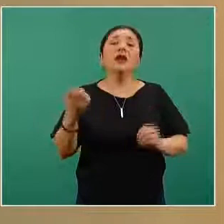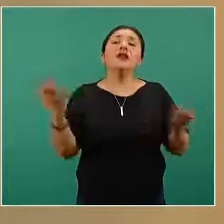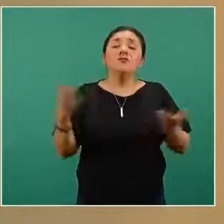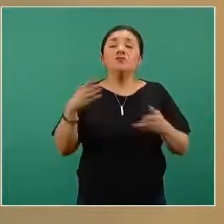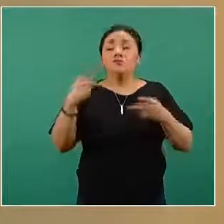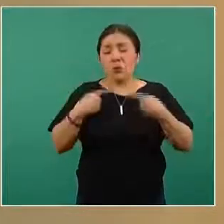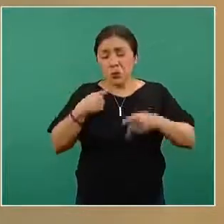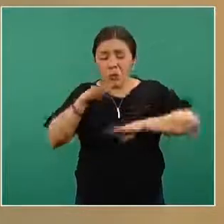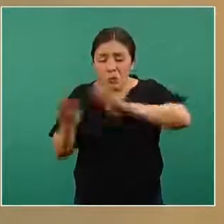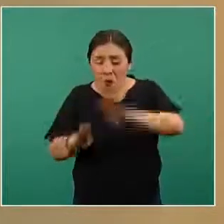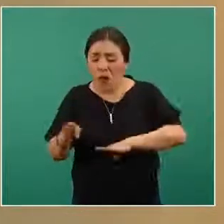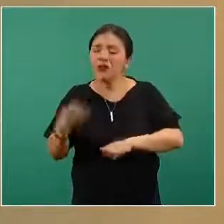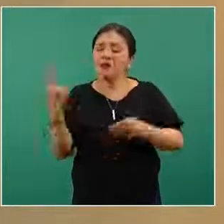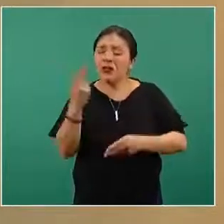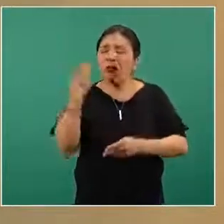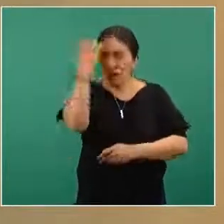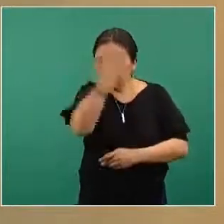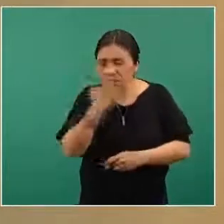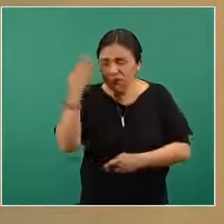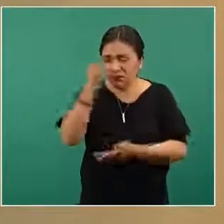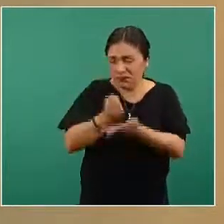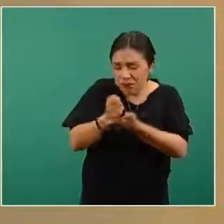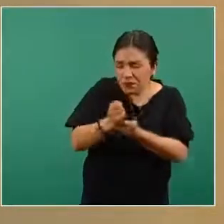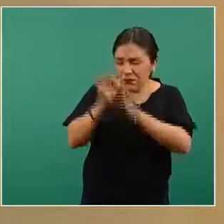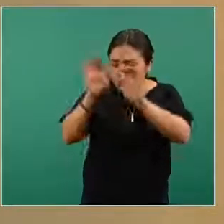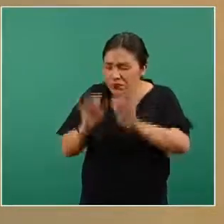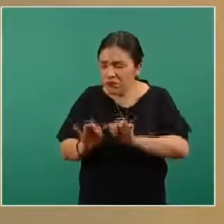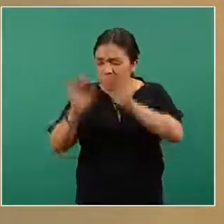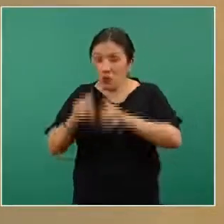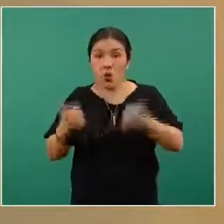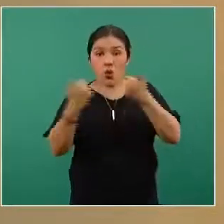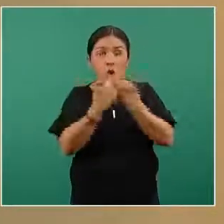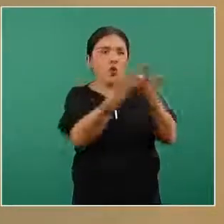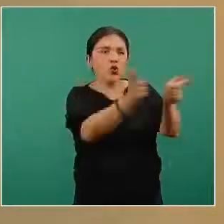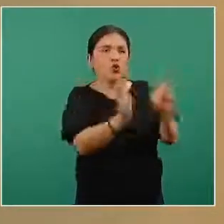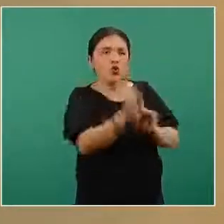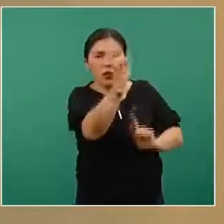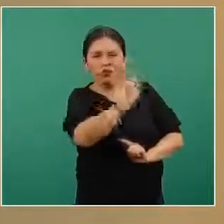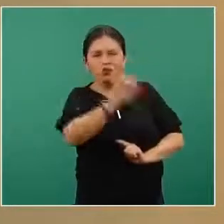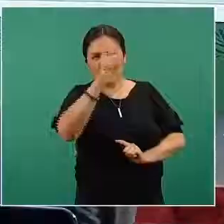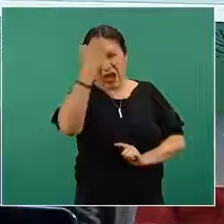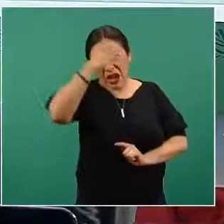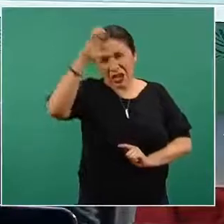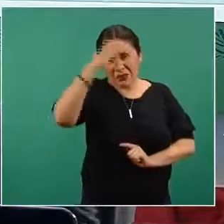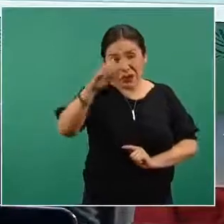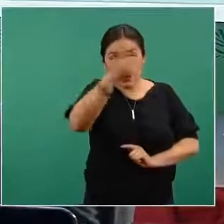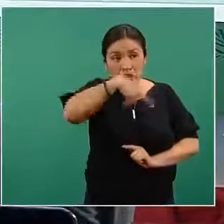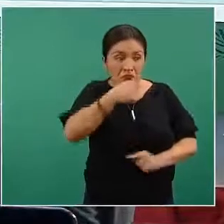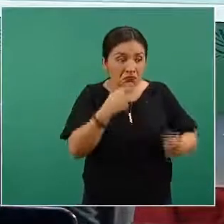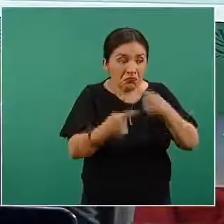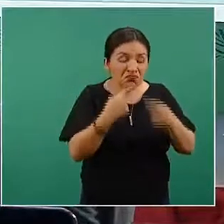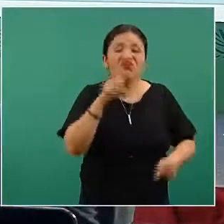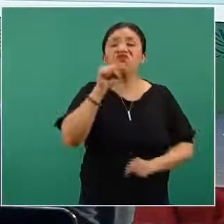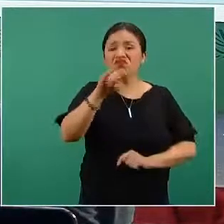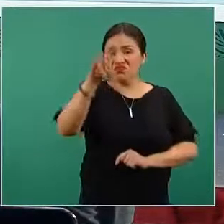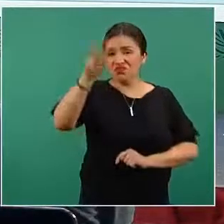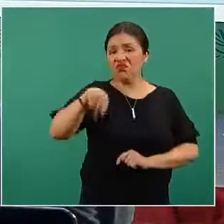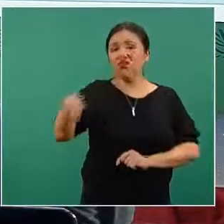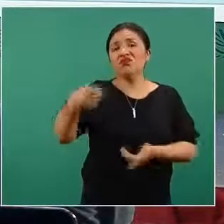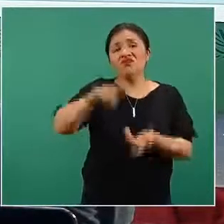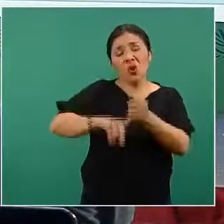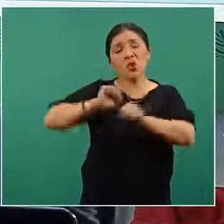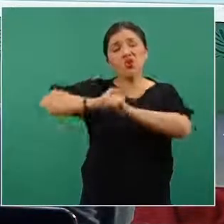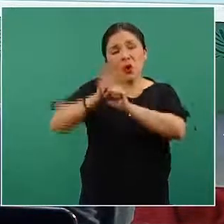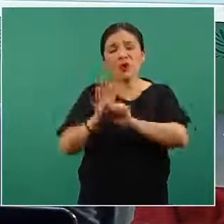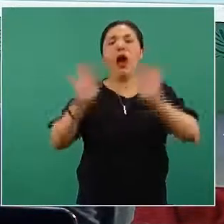de dictaminación y cuando estas son dictaminadas por un comité de expertos, pues entonces ya se les puede conferir como defunción por COVID.